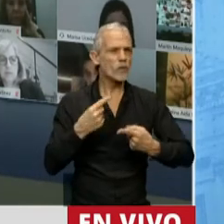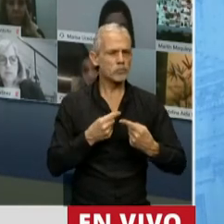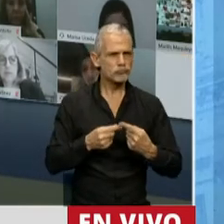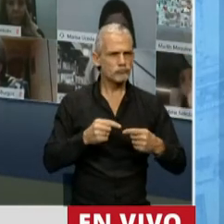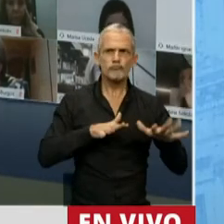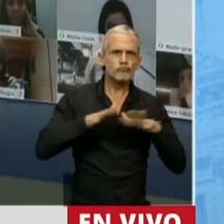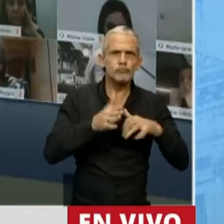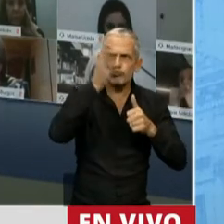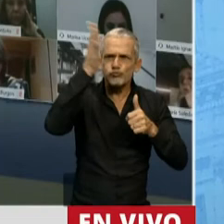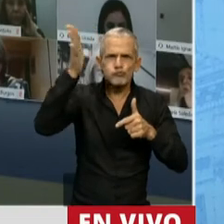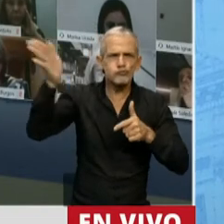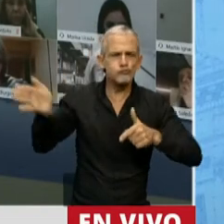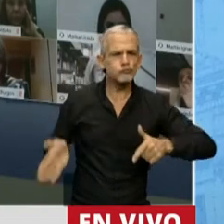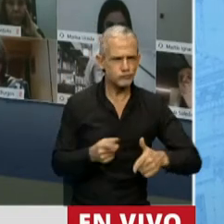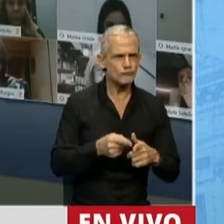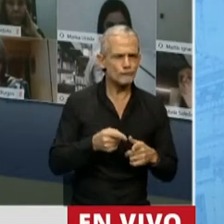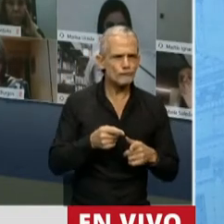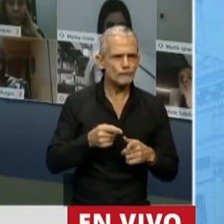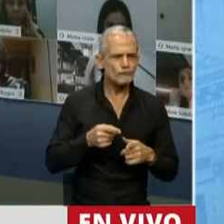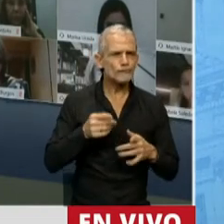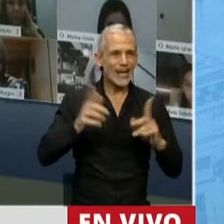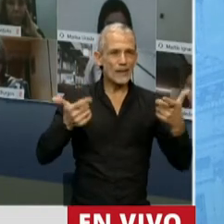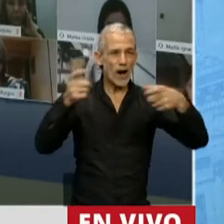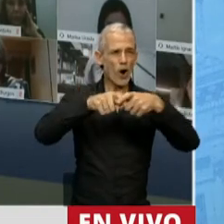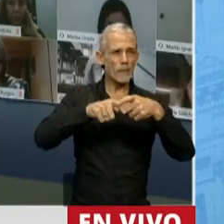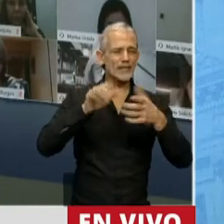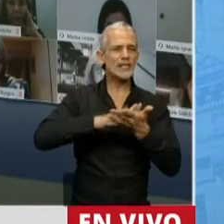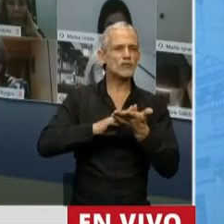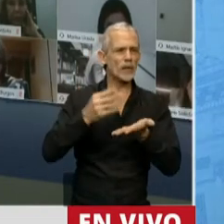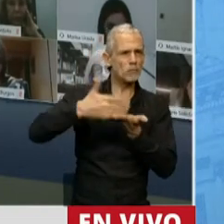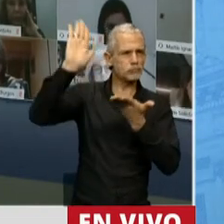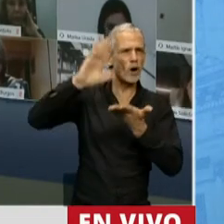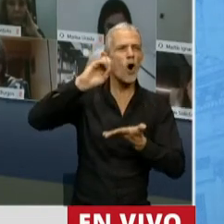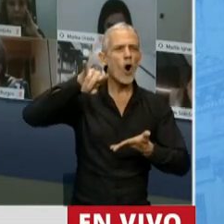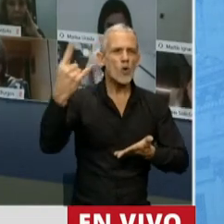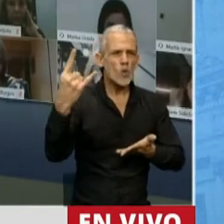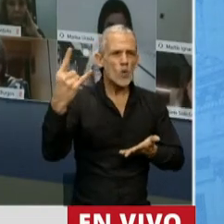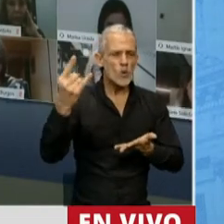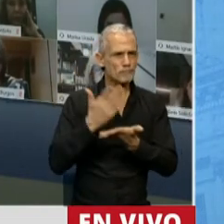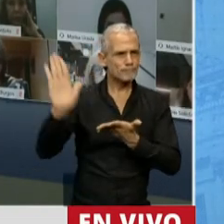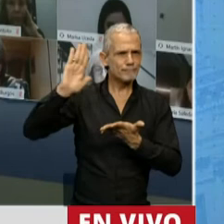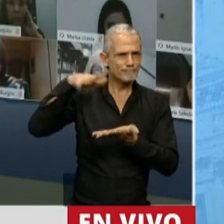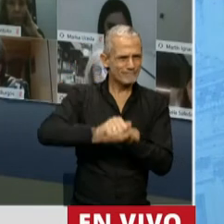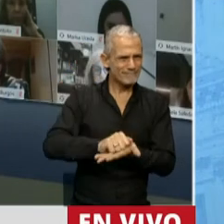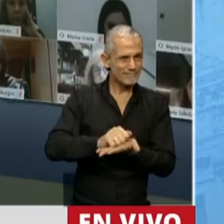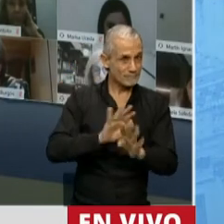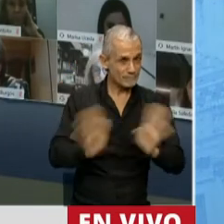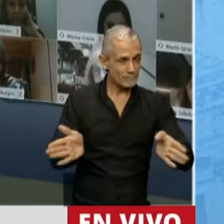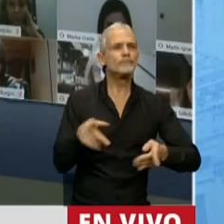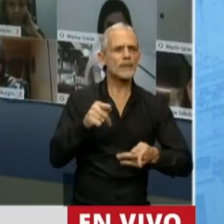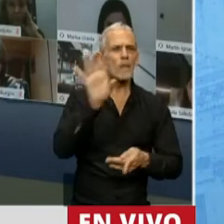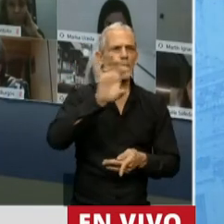en todos los foros diplomáticos y en el caso puntual del Comité de Descolonización en Naciones Unidas que la